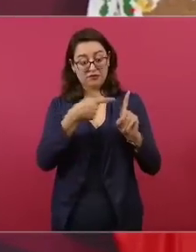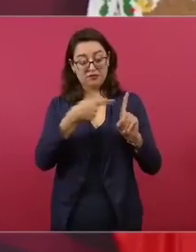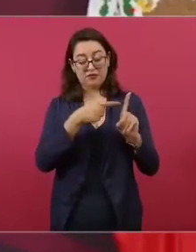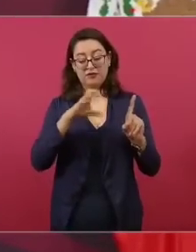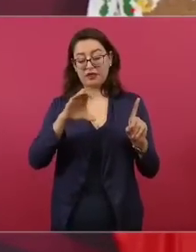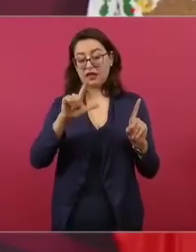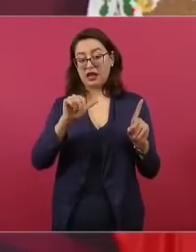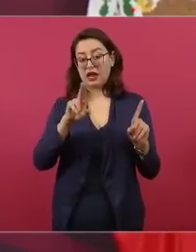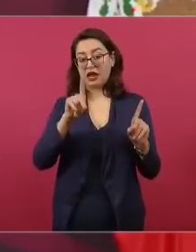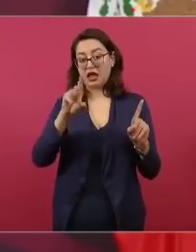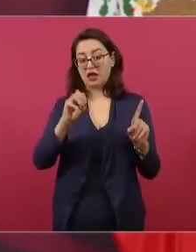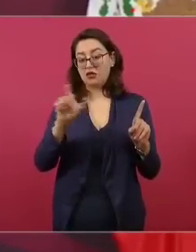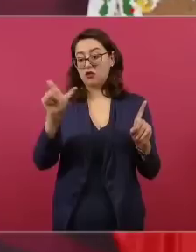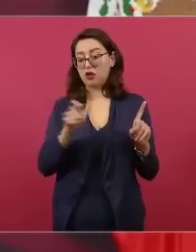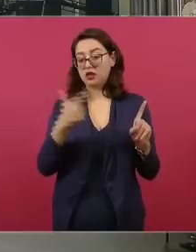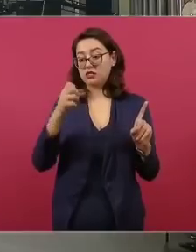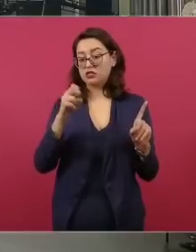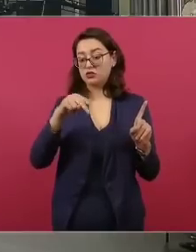hijo.